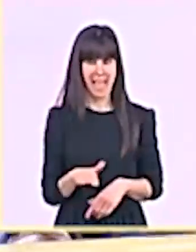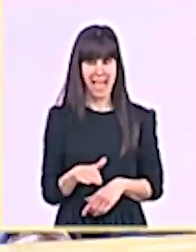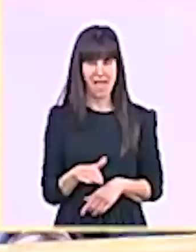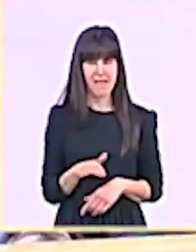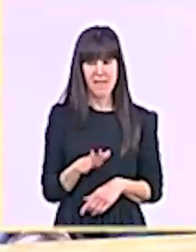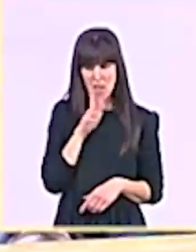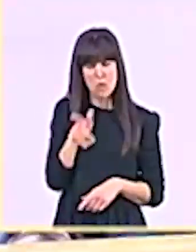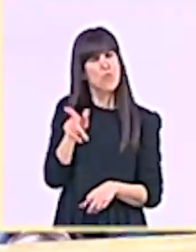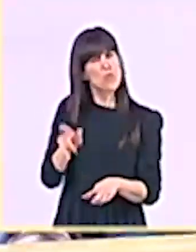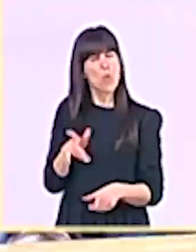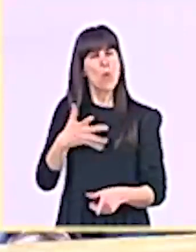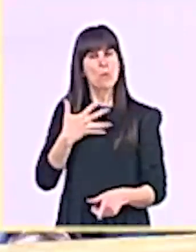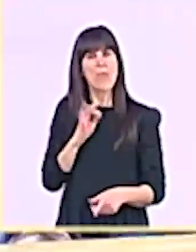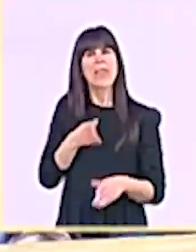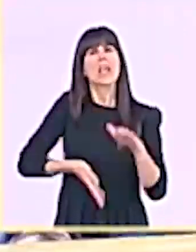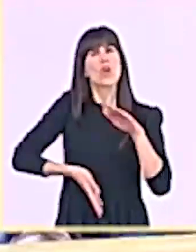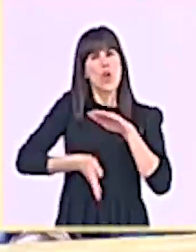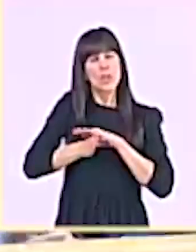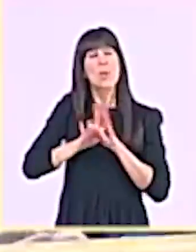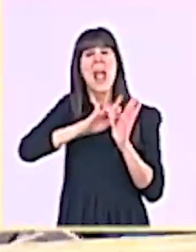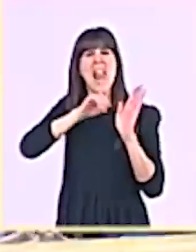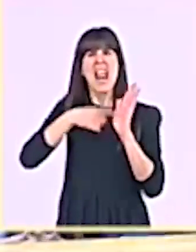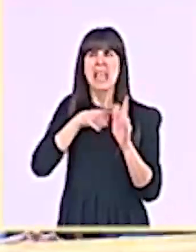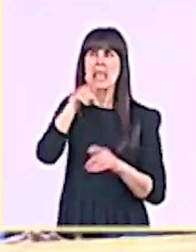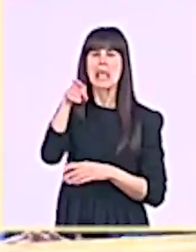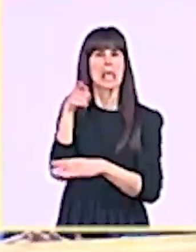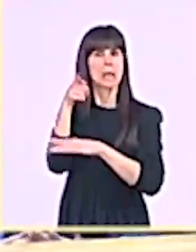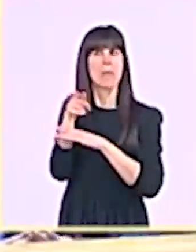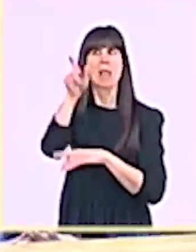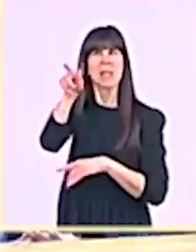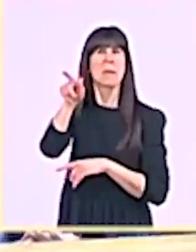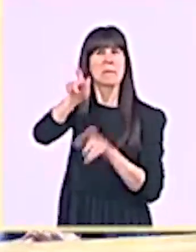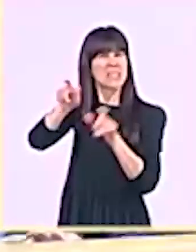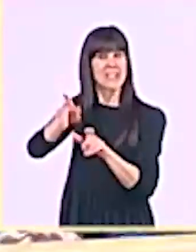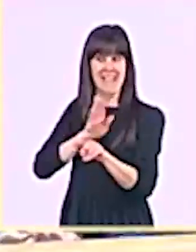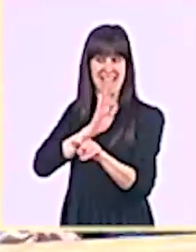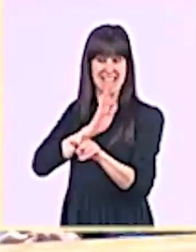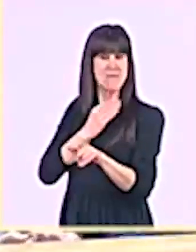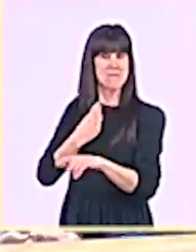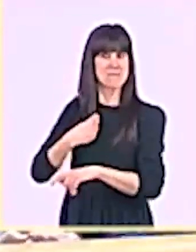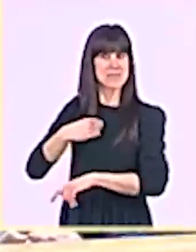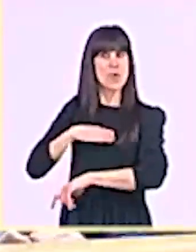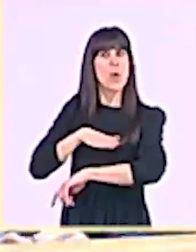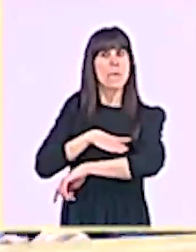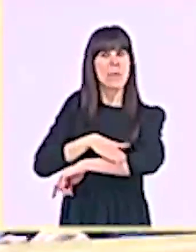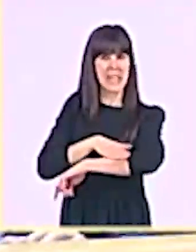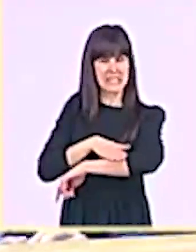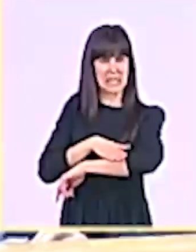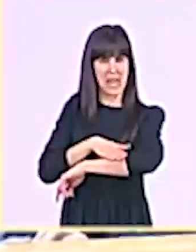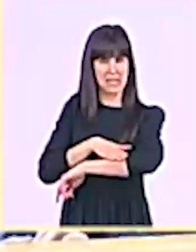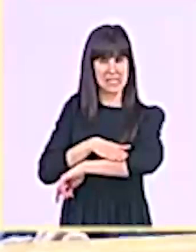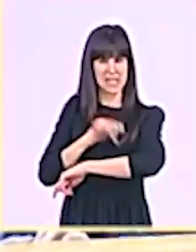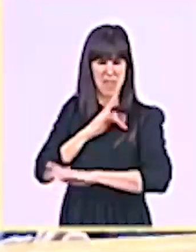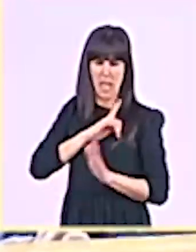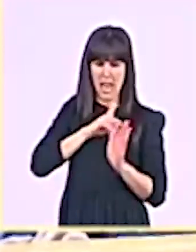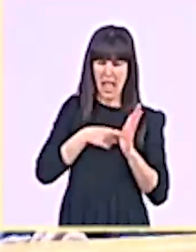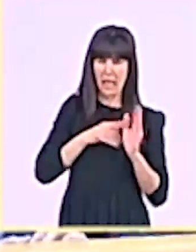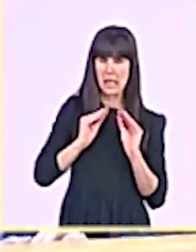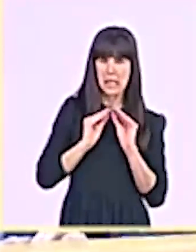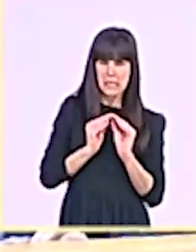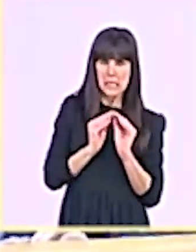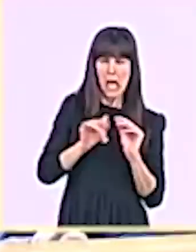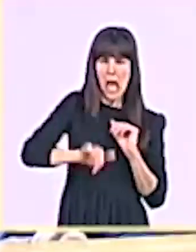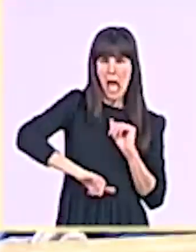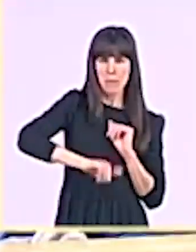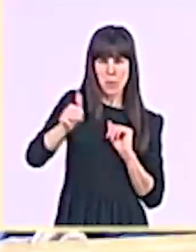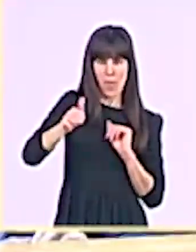las mismas ministras que han legislado y aprobado, con su consentimiento, la ley del solo CESI? ¿Verdad